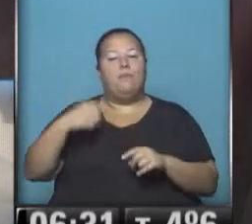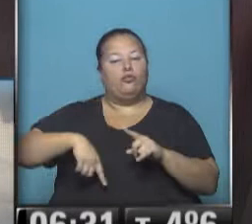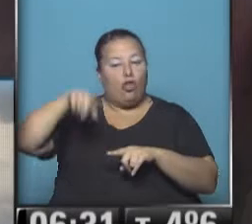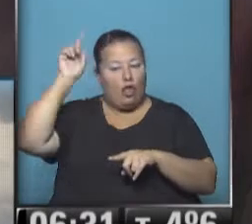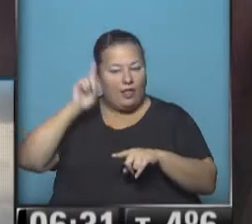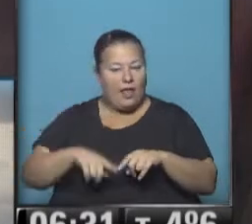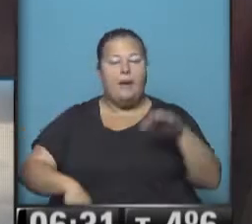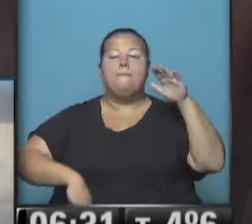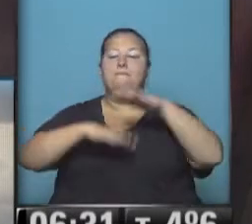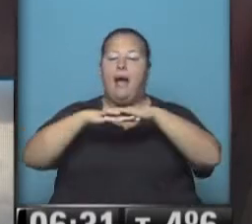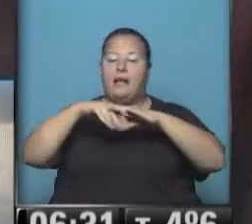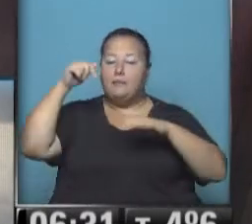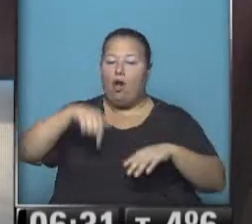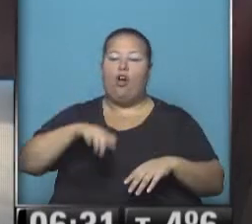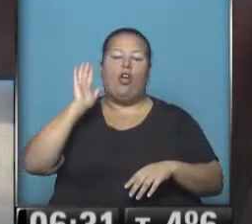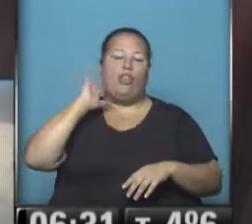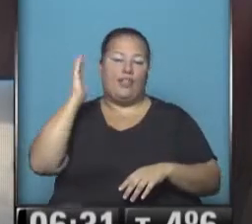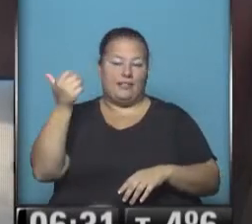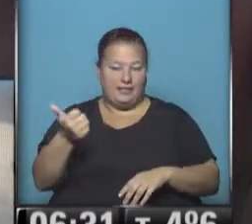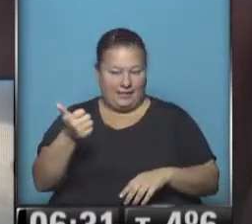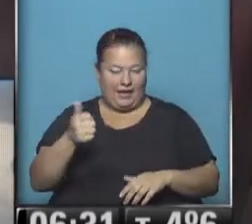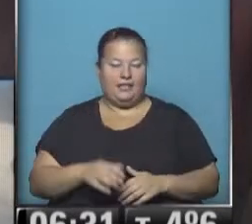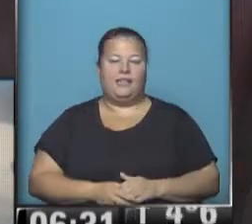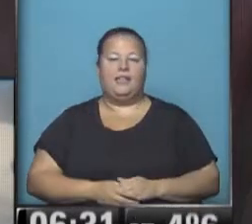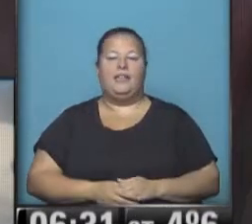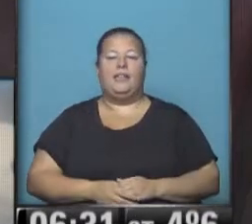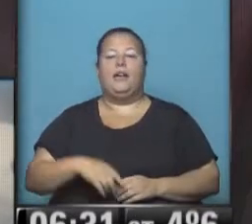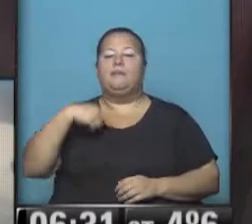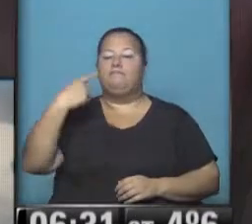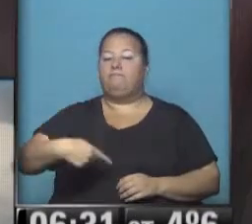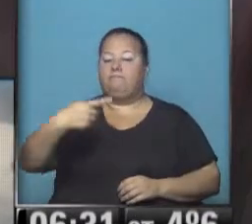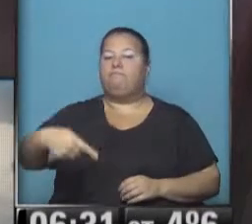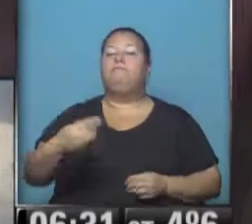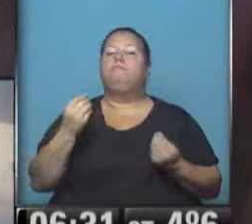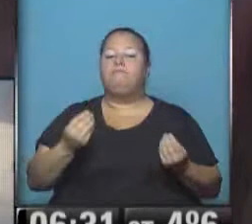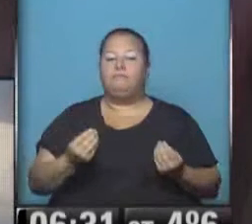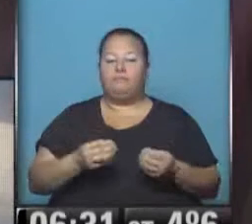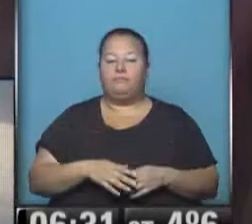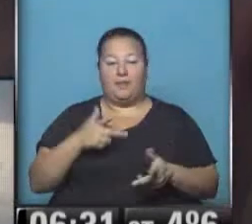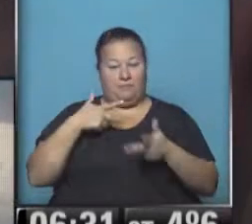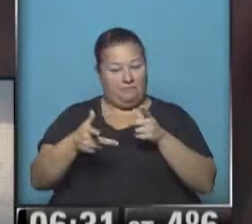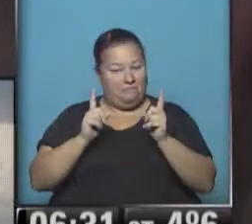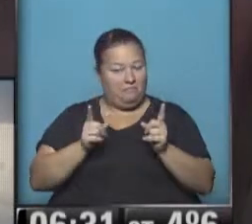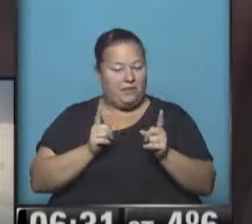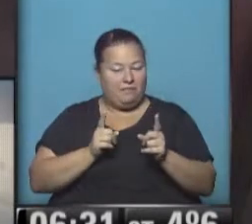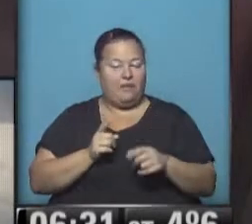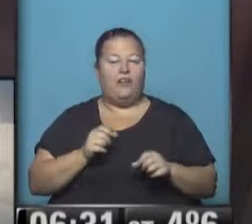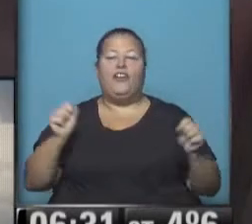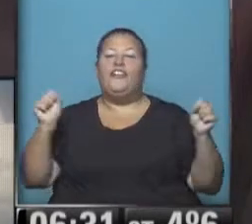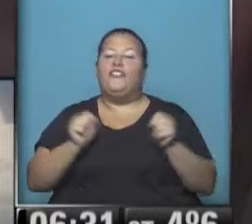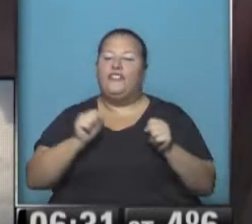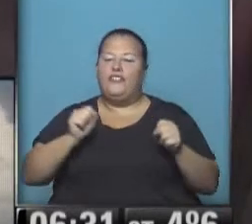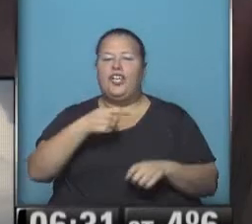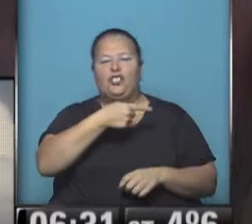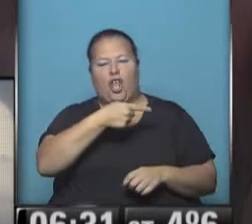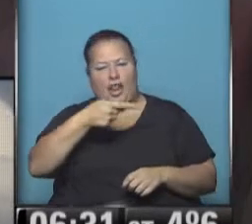Máxima para hoy, dieciséis. El extendido nos confirma lo anticipado. Frío para